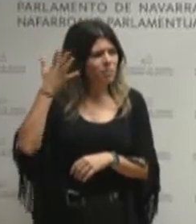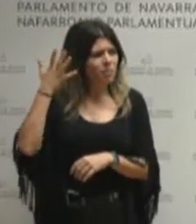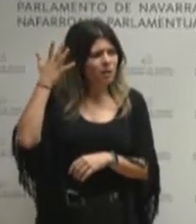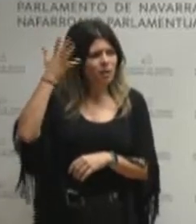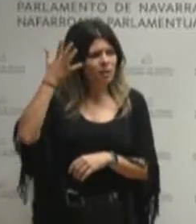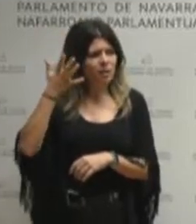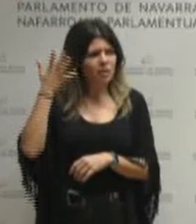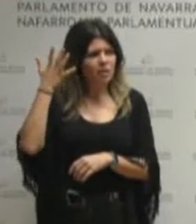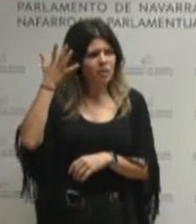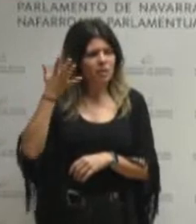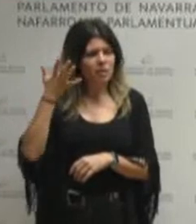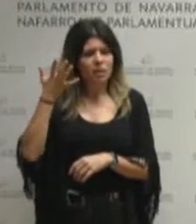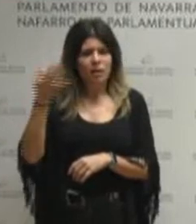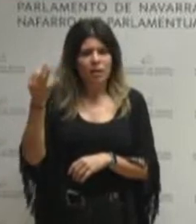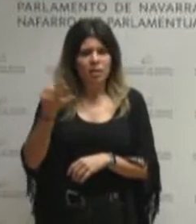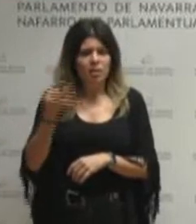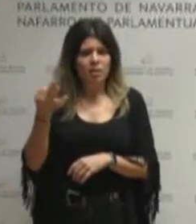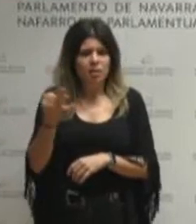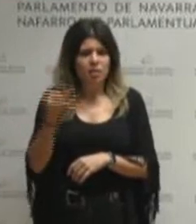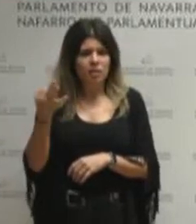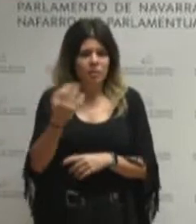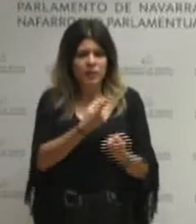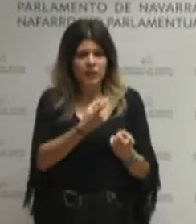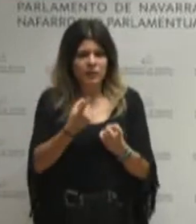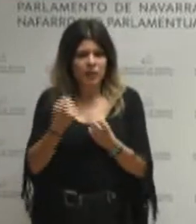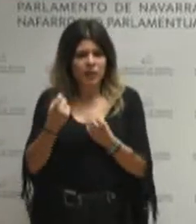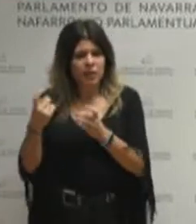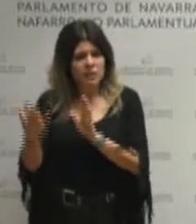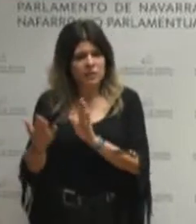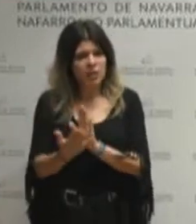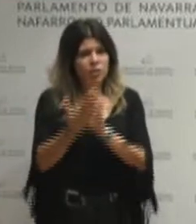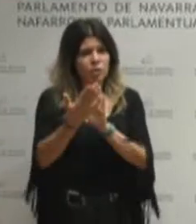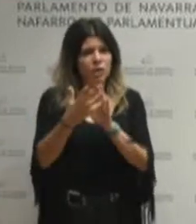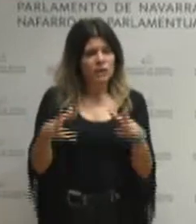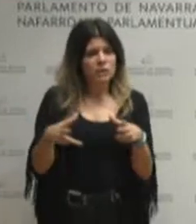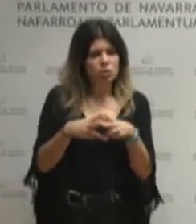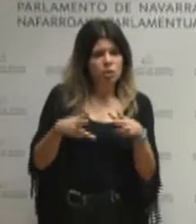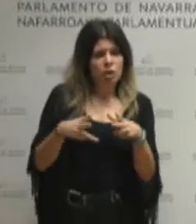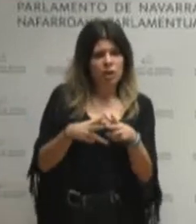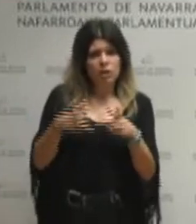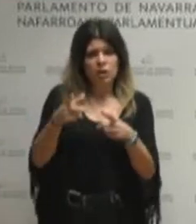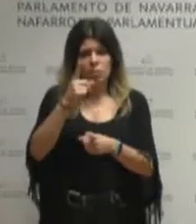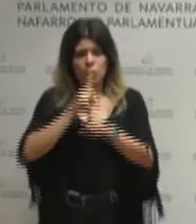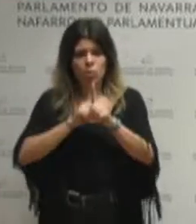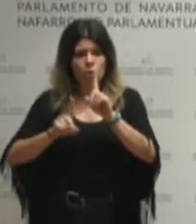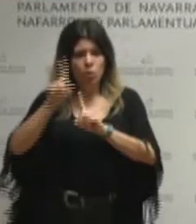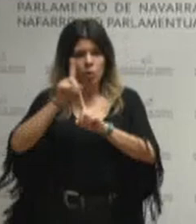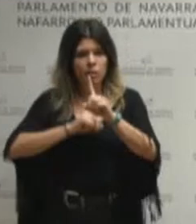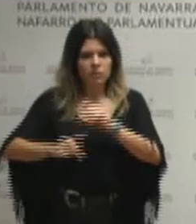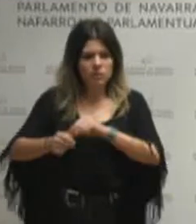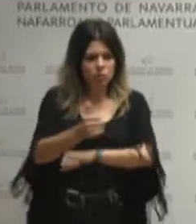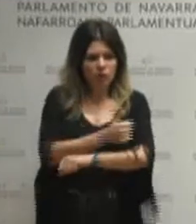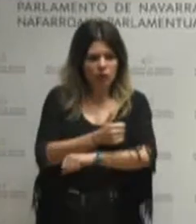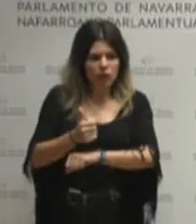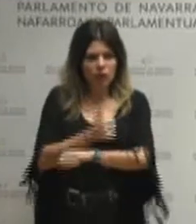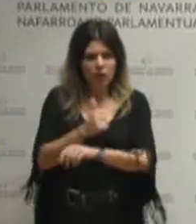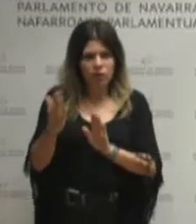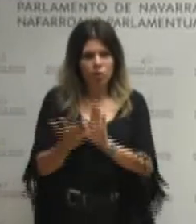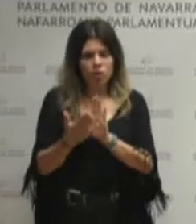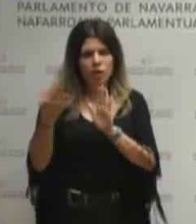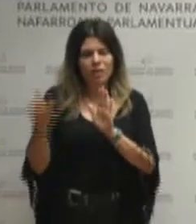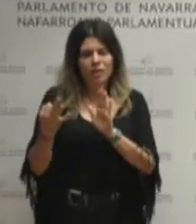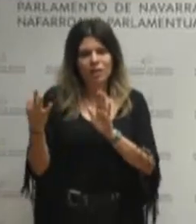erritarrak pairatzen ari direne egoerari, aurrean ditugun erronkei fenomeno globalei reparatu